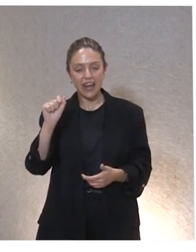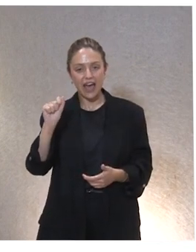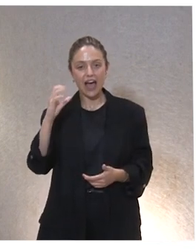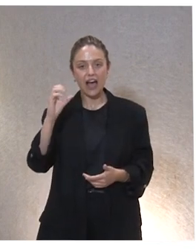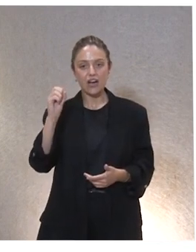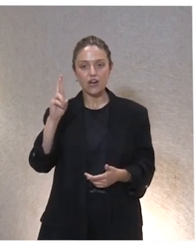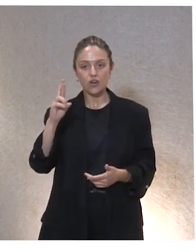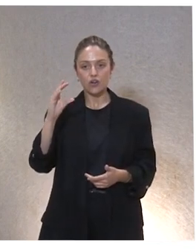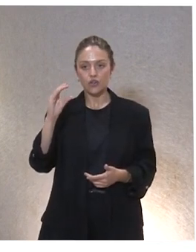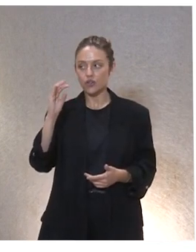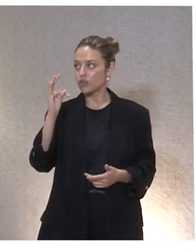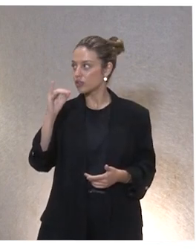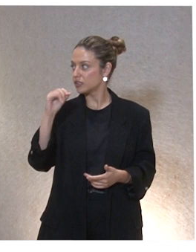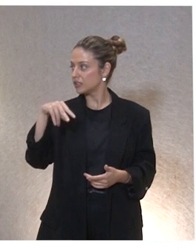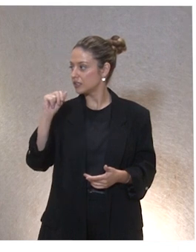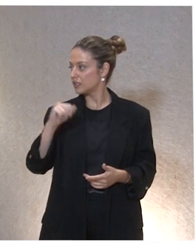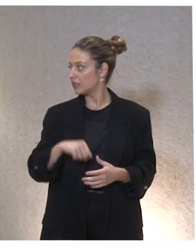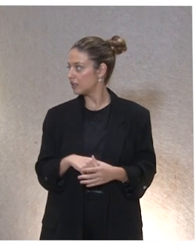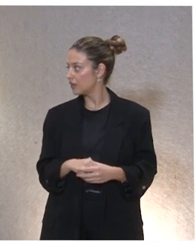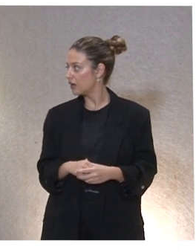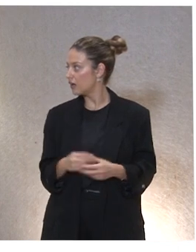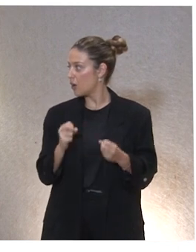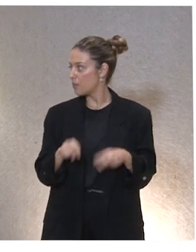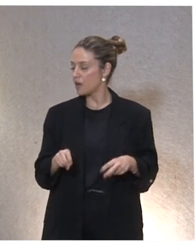nos gracias no peor